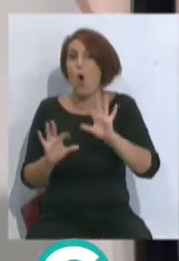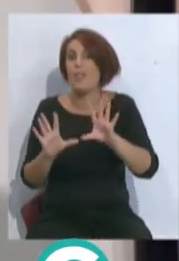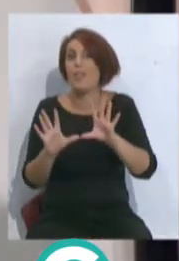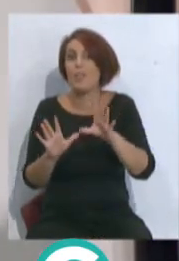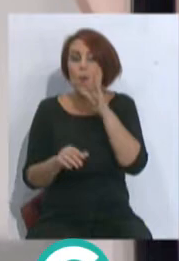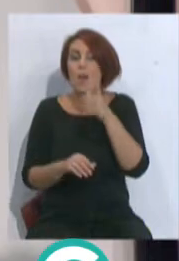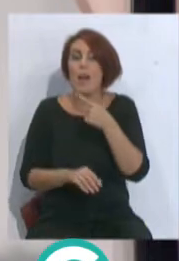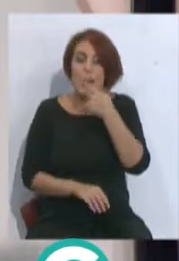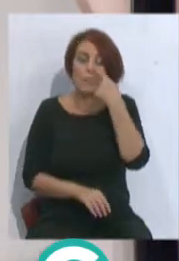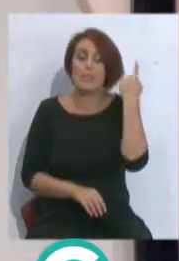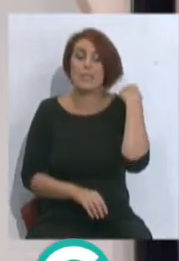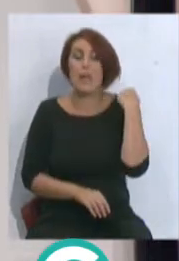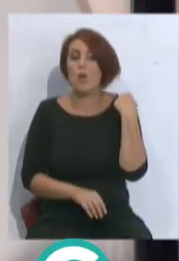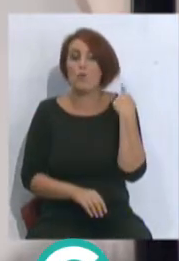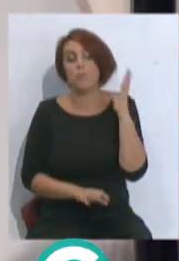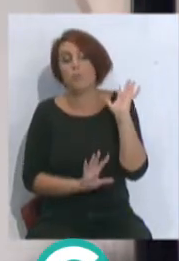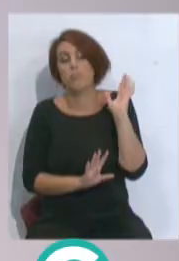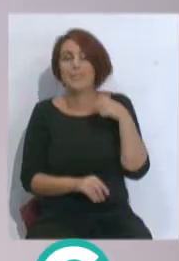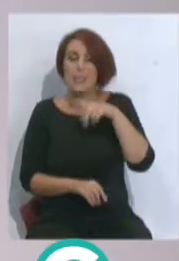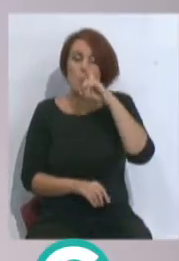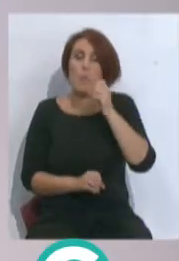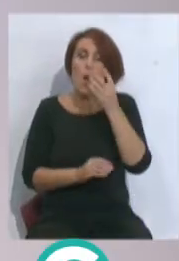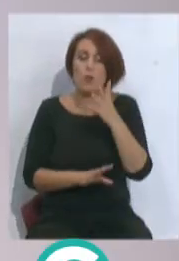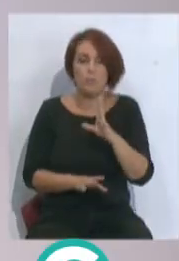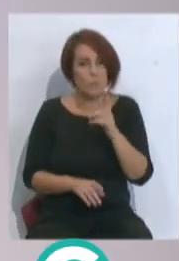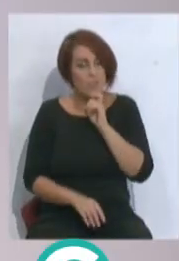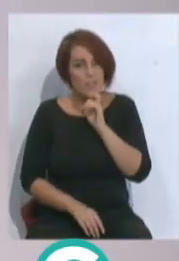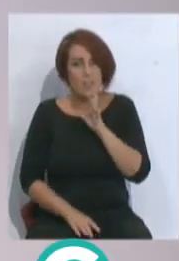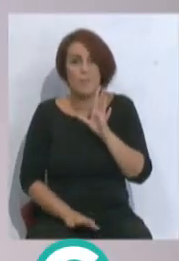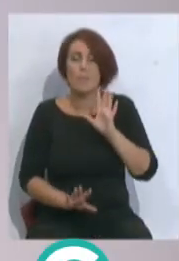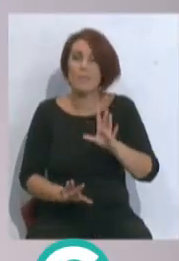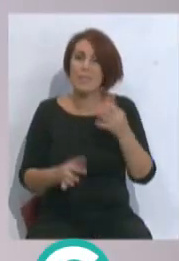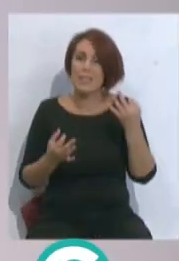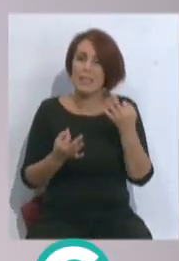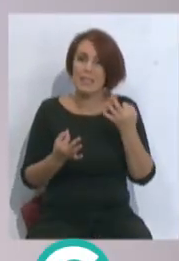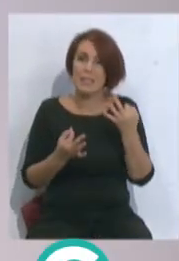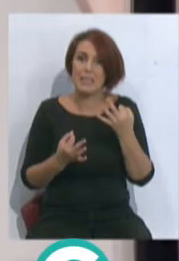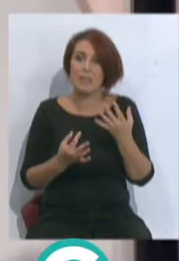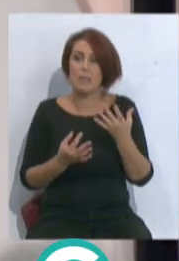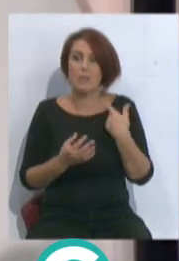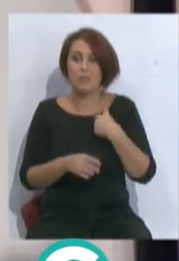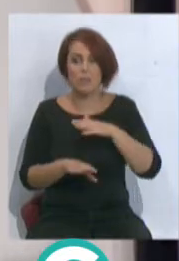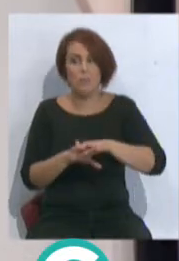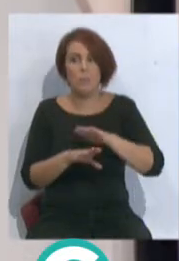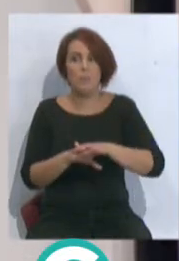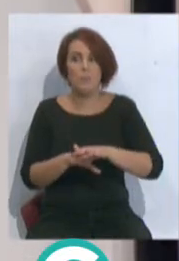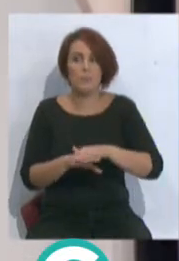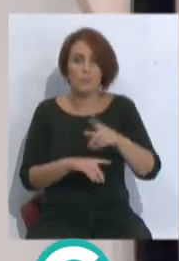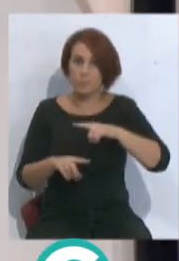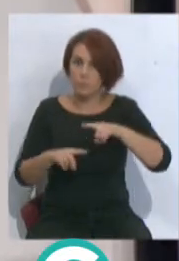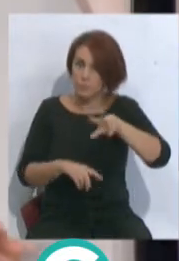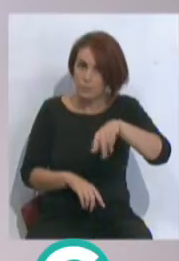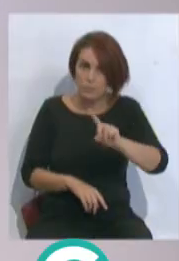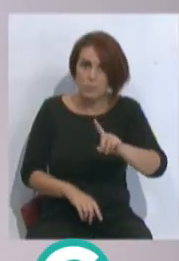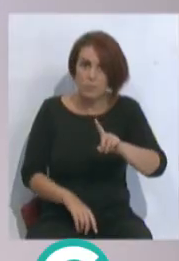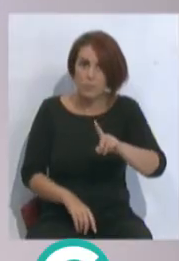año pasado tenemos que quedar mejor. Y eso es imposible, o por lo menos muy difícil. Pero se tenían que haber puesto... Claro, pero eso no es culpa del entrenador, A